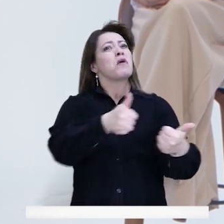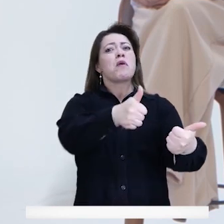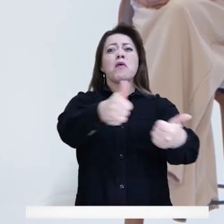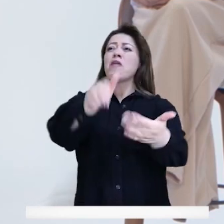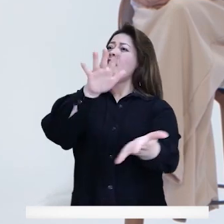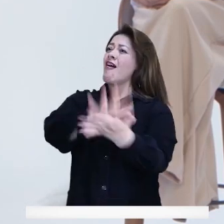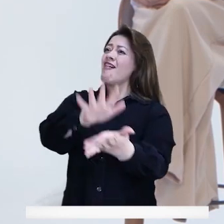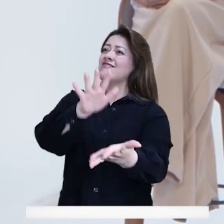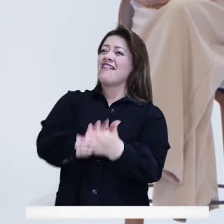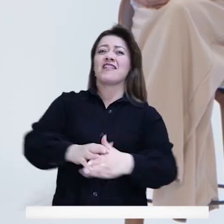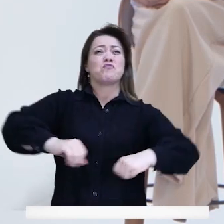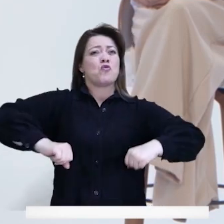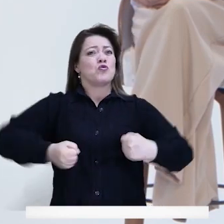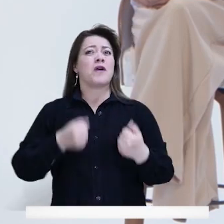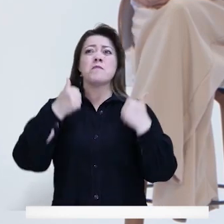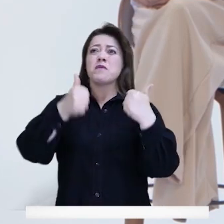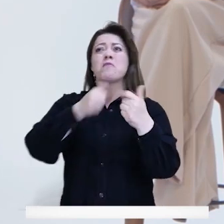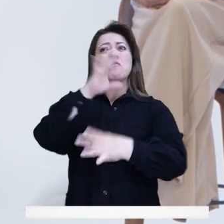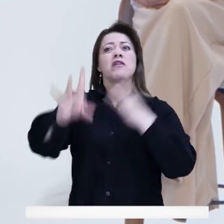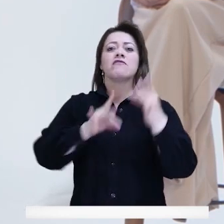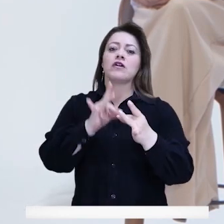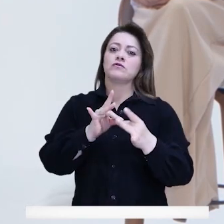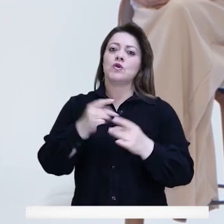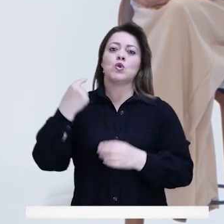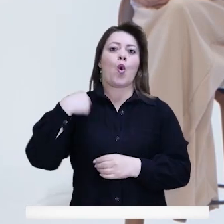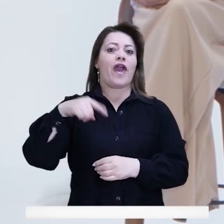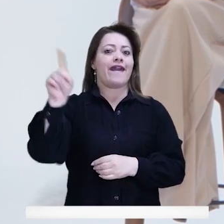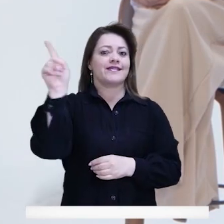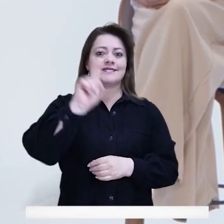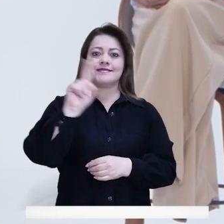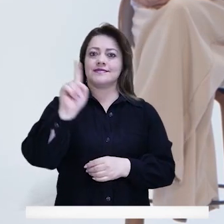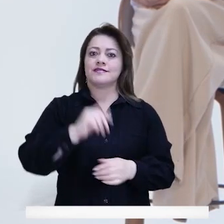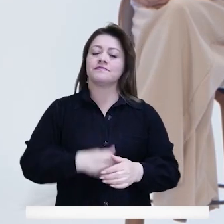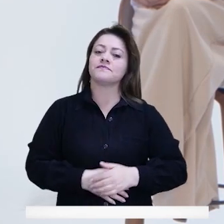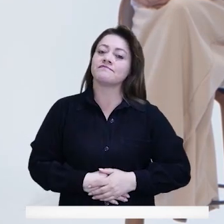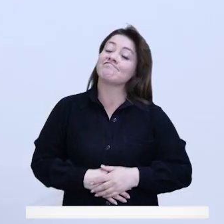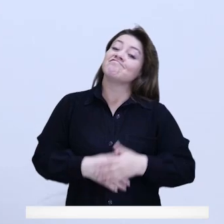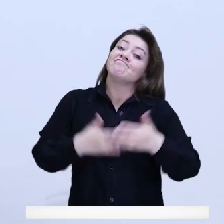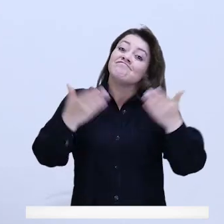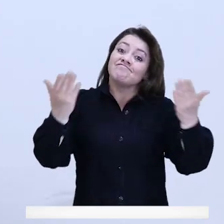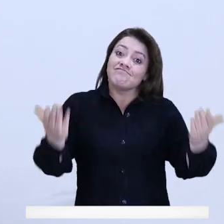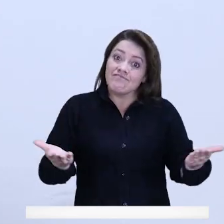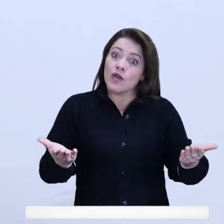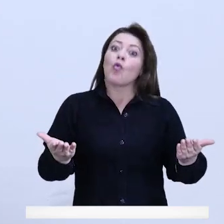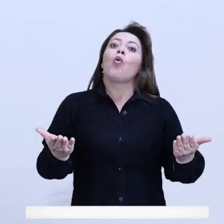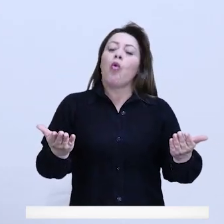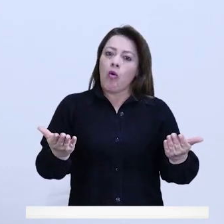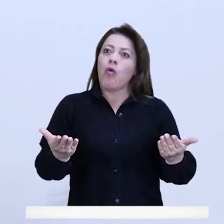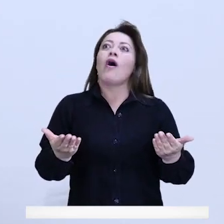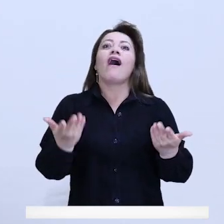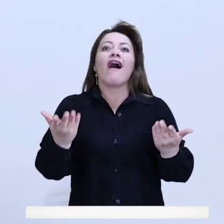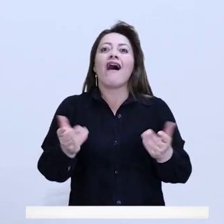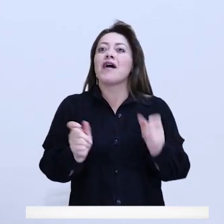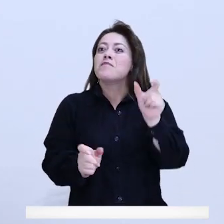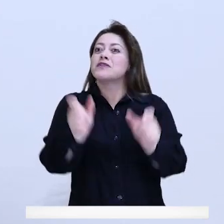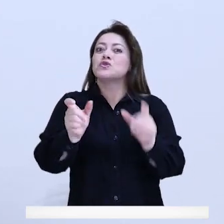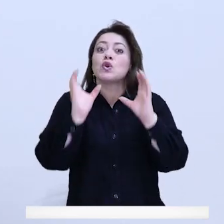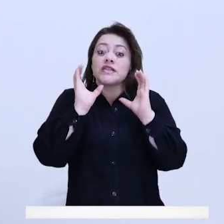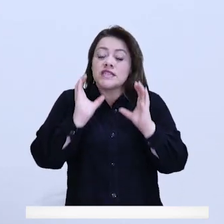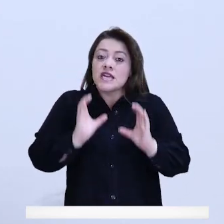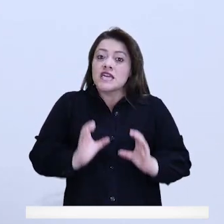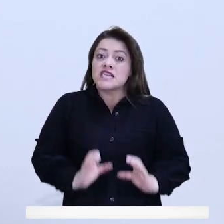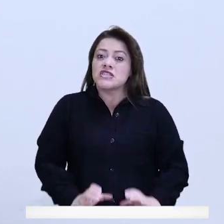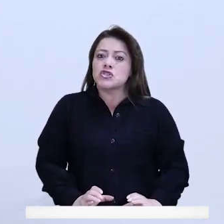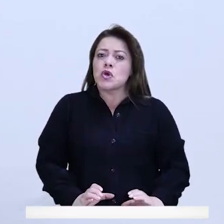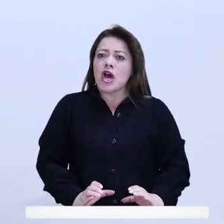república, a tratar de mandar un mensaje de que Bogotá está perfecto. Eso no es real. ¿Nos deja ver esto que hay poca fe